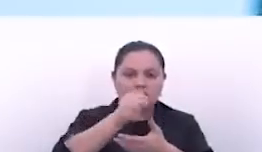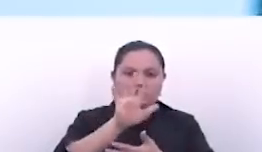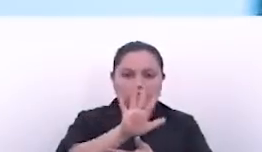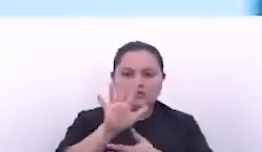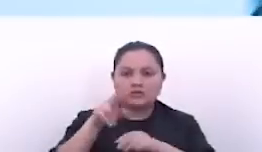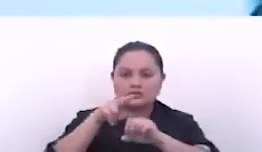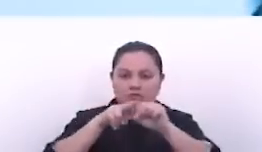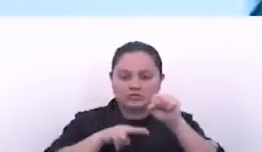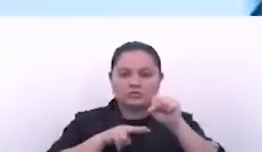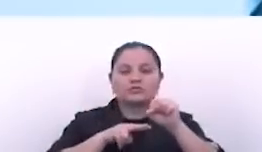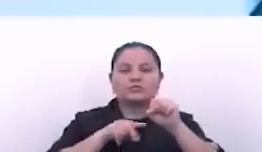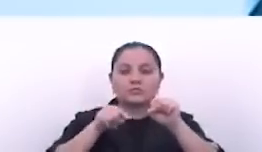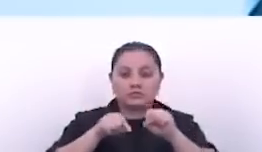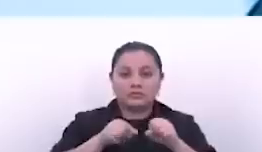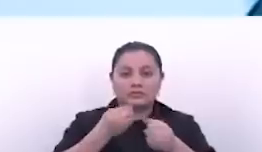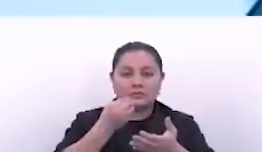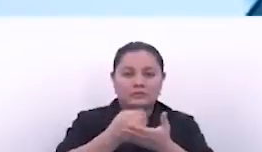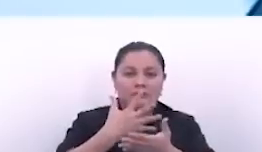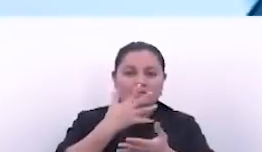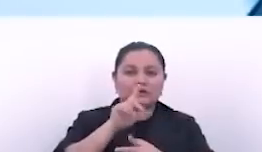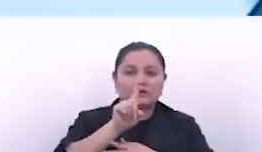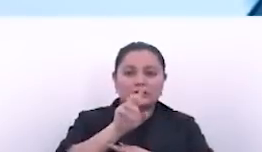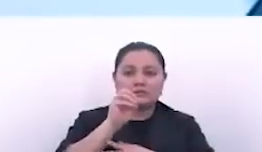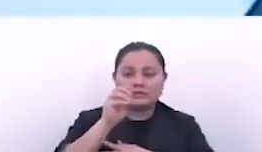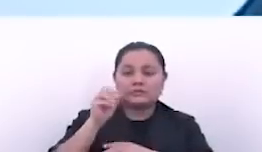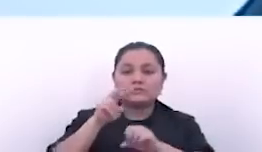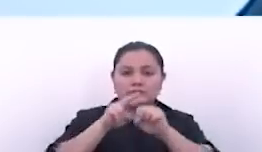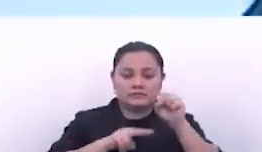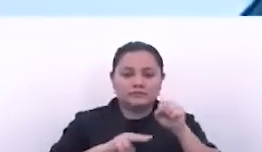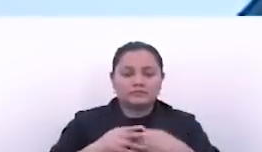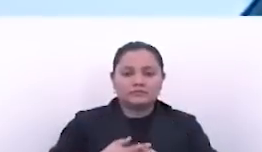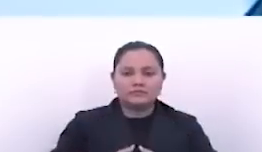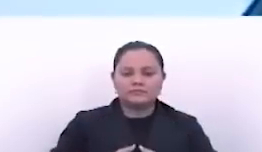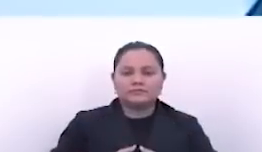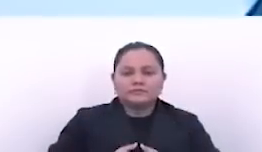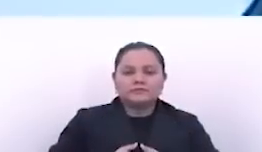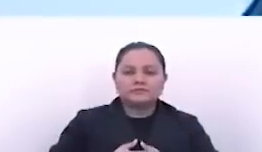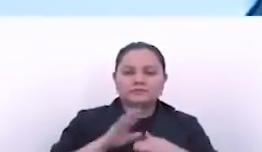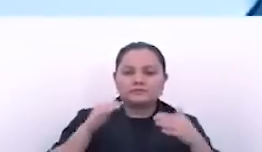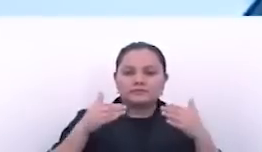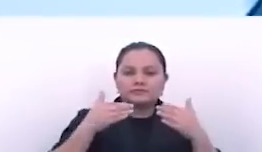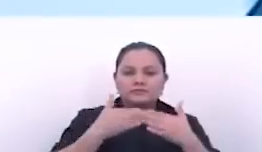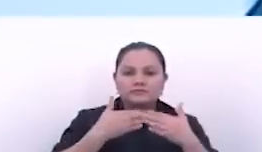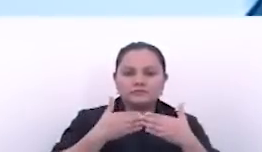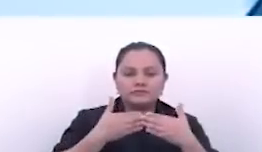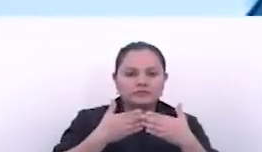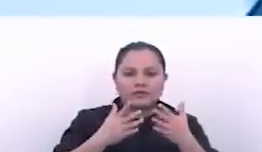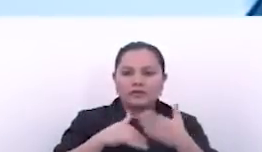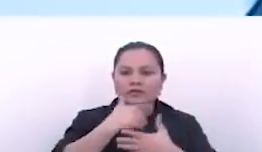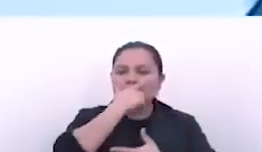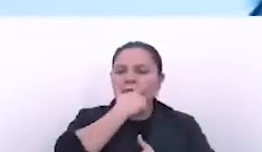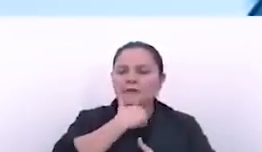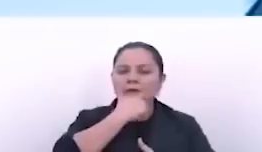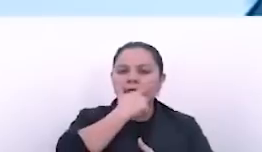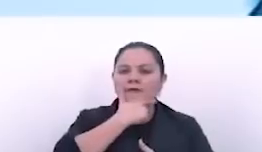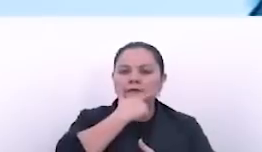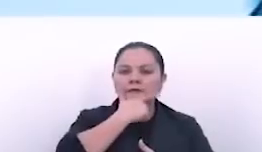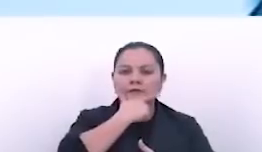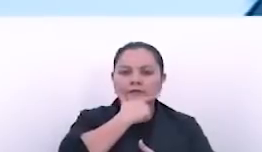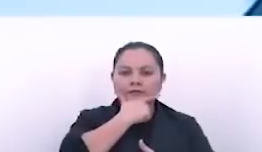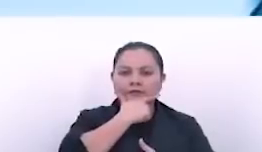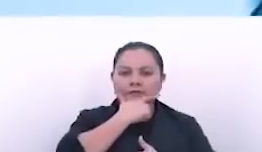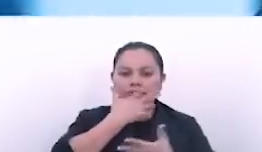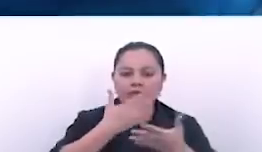dólares, hoy cuesta más de 100 dólares. Todo esto tendrá sin duda a la